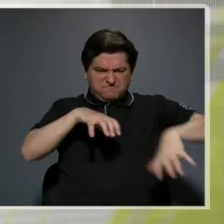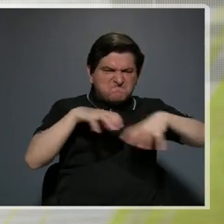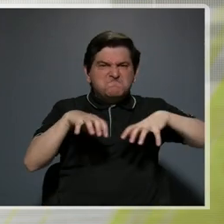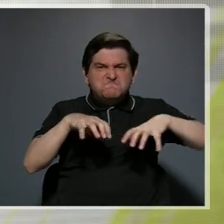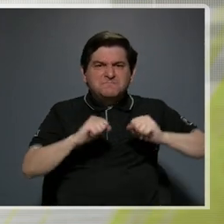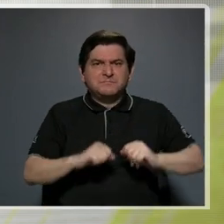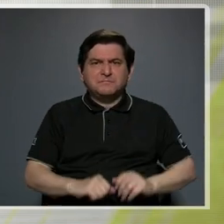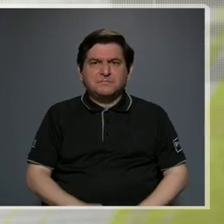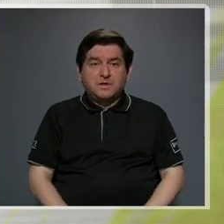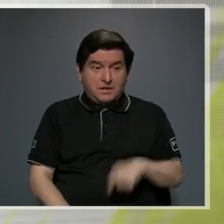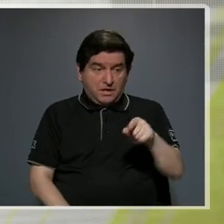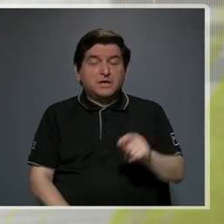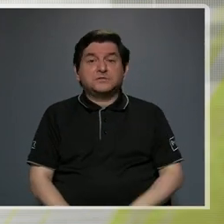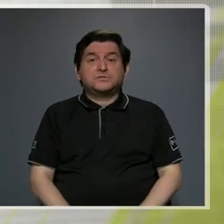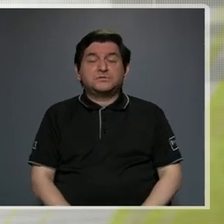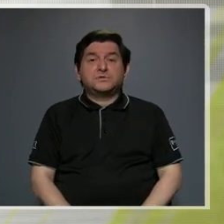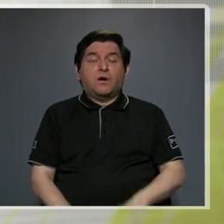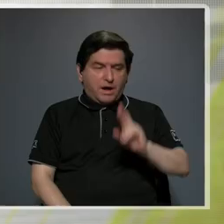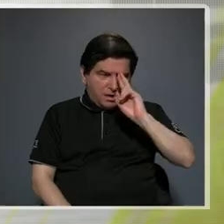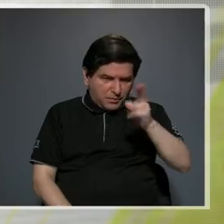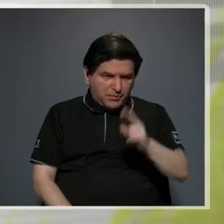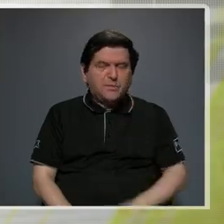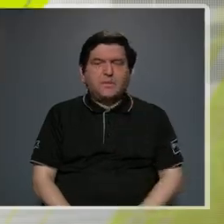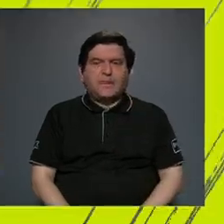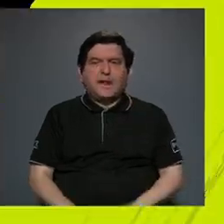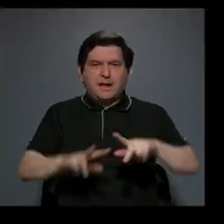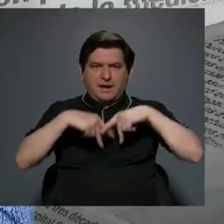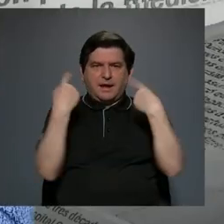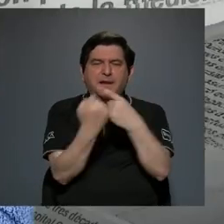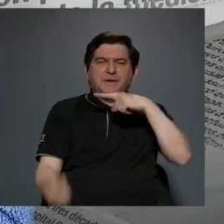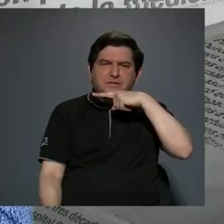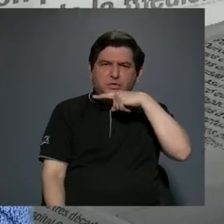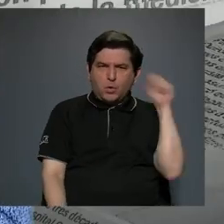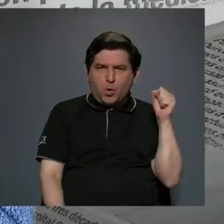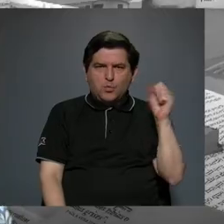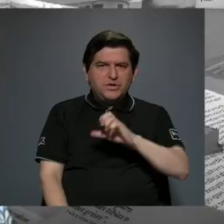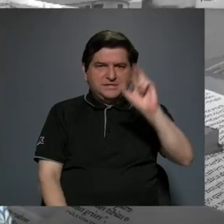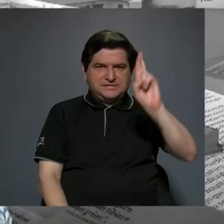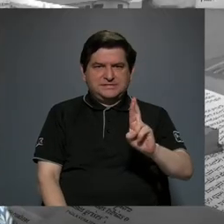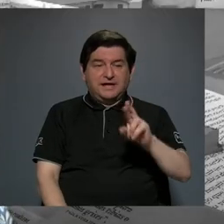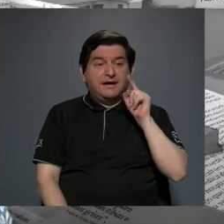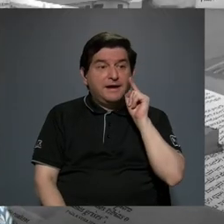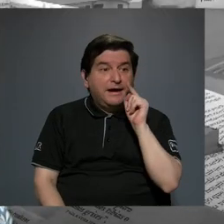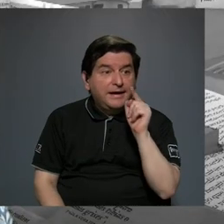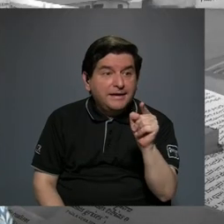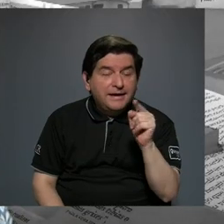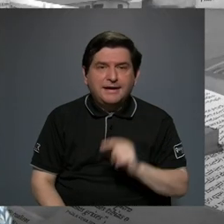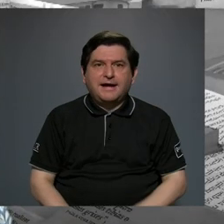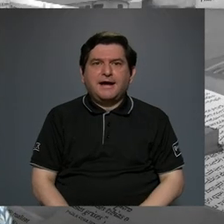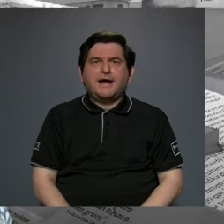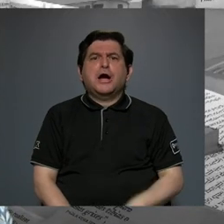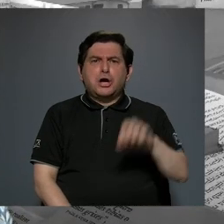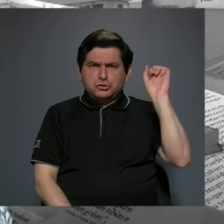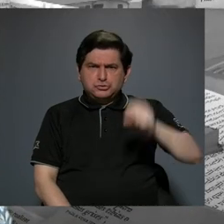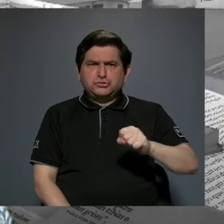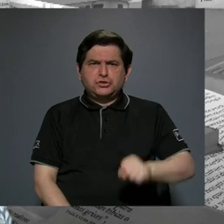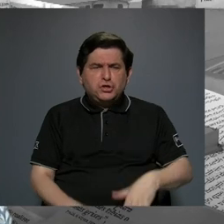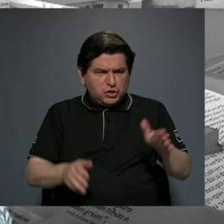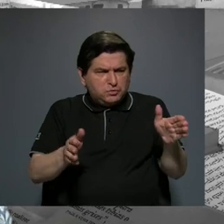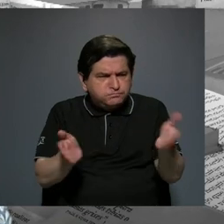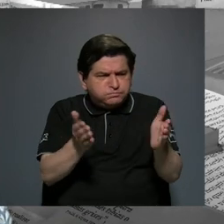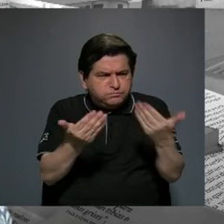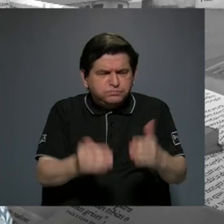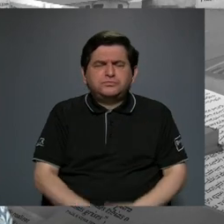y eso hay que reconocerle al Partido Comunista de Costa Rica en donde ellos son los que levantan al pueblo